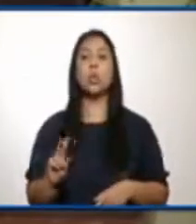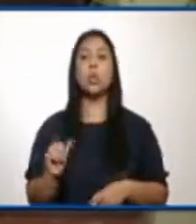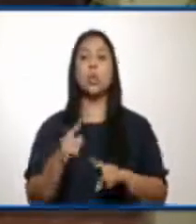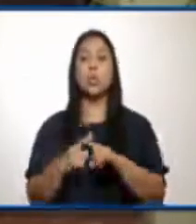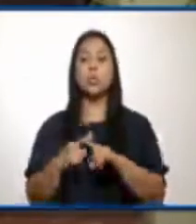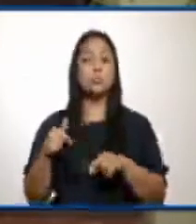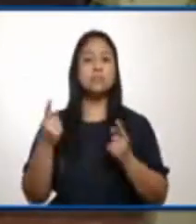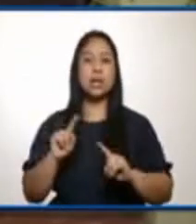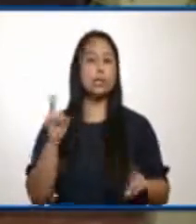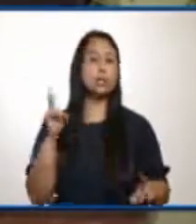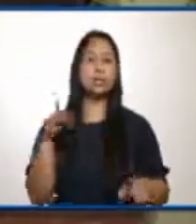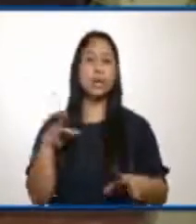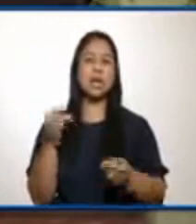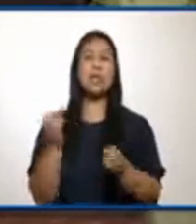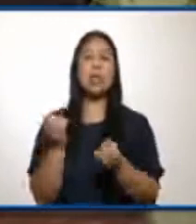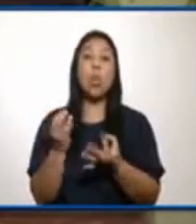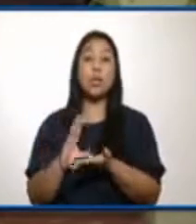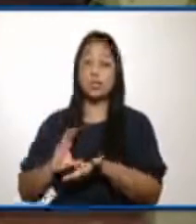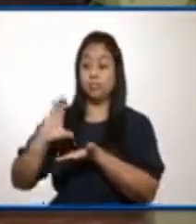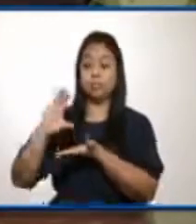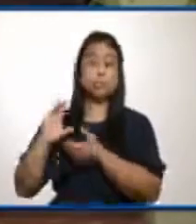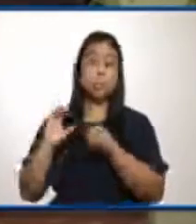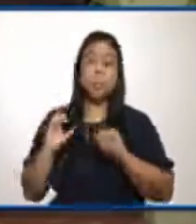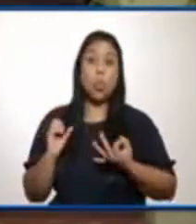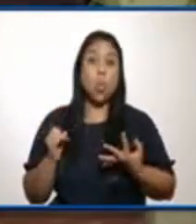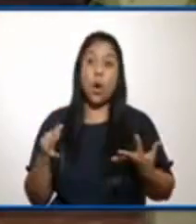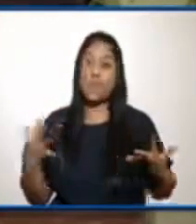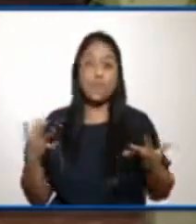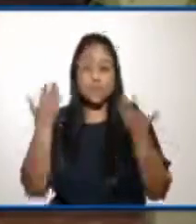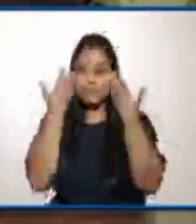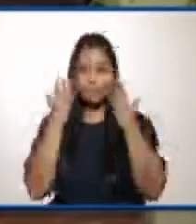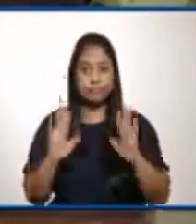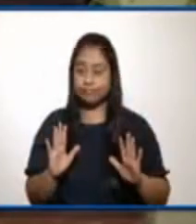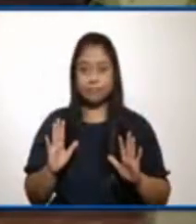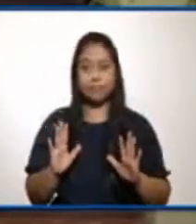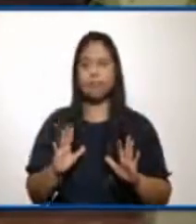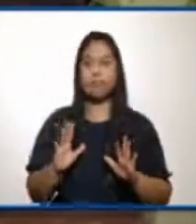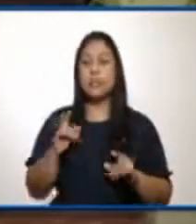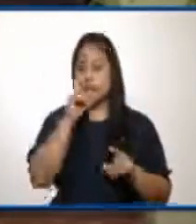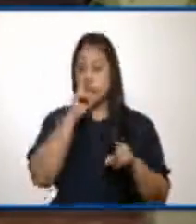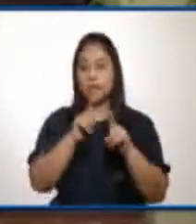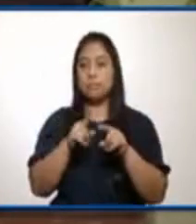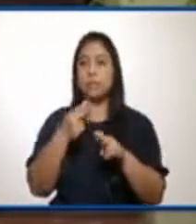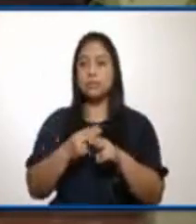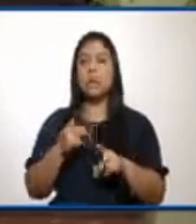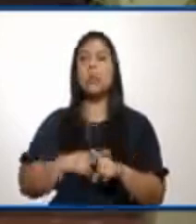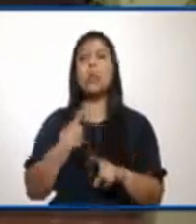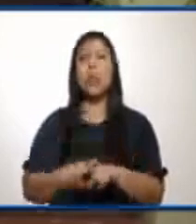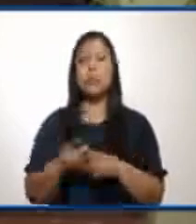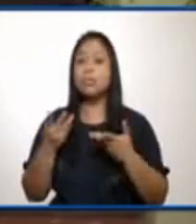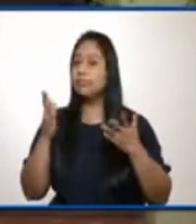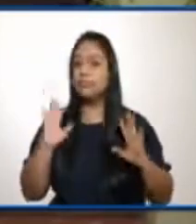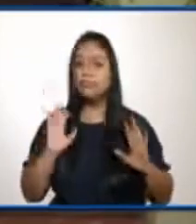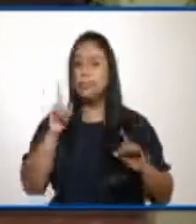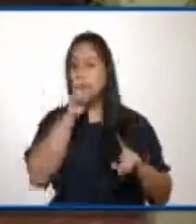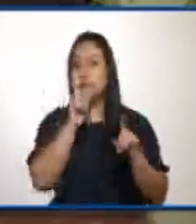exactamente qué cantidad, o sea, se maneja un margen, pero una cantidad en tal sentido y en base al decreto de Congreso